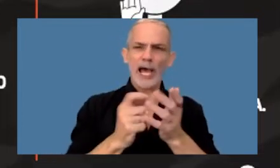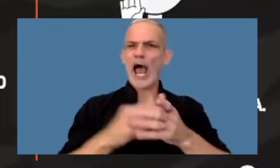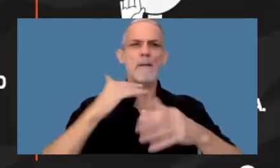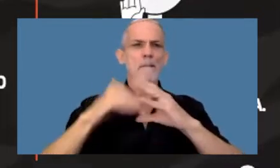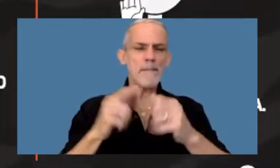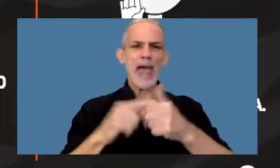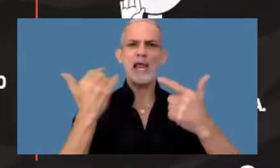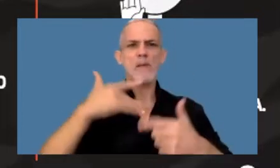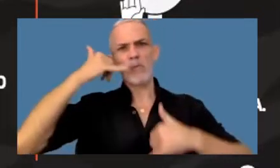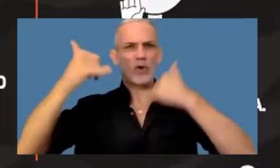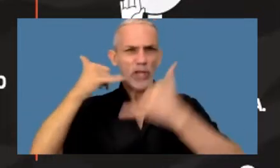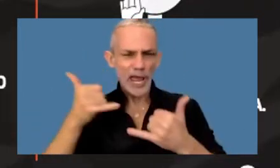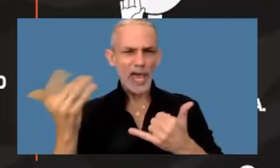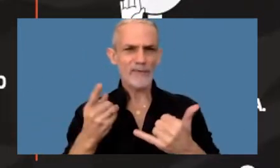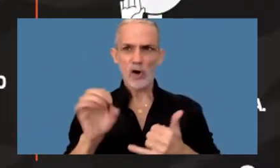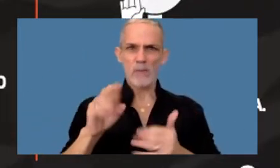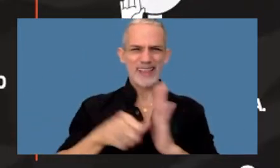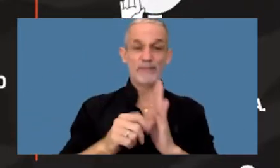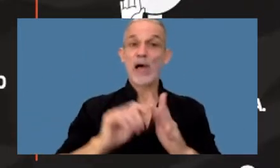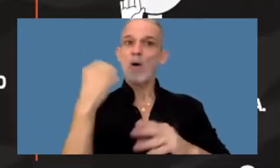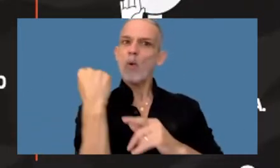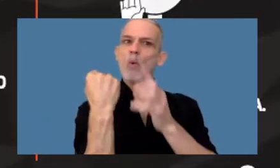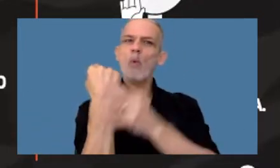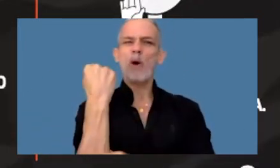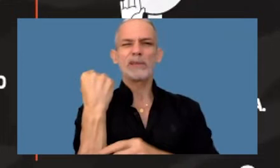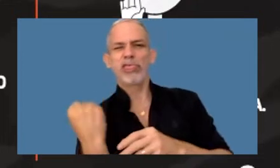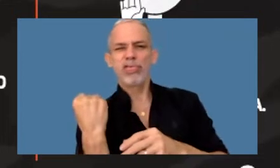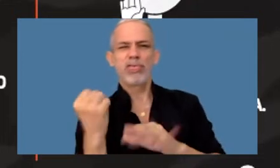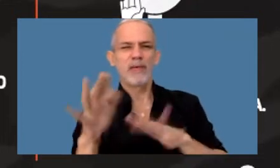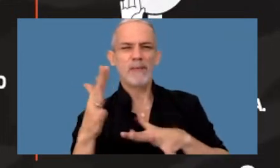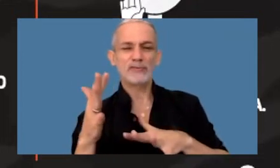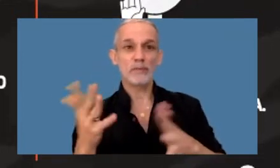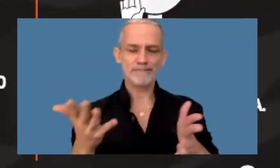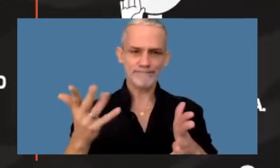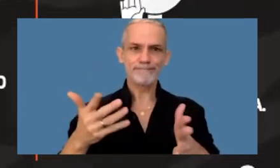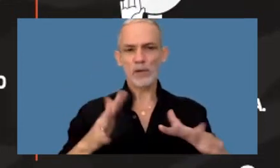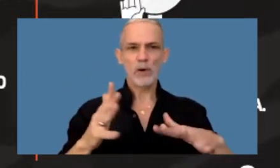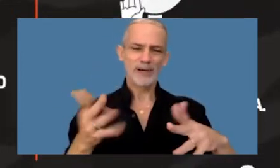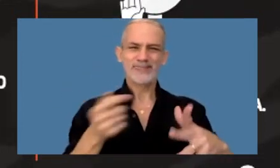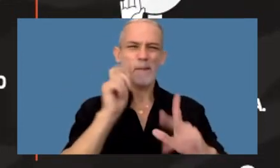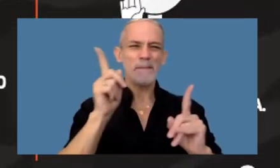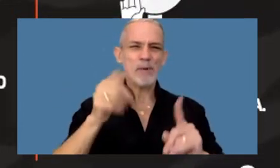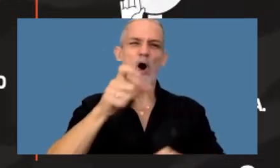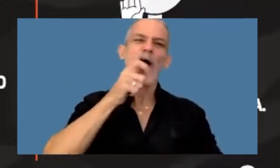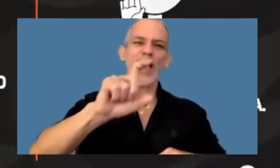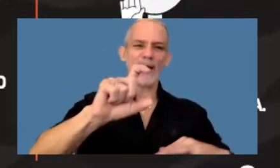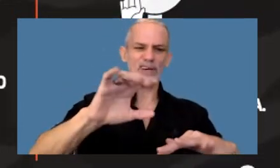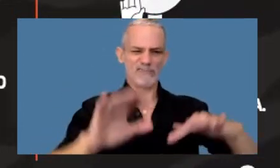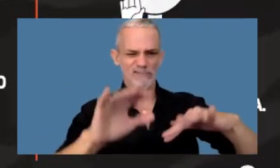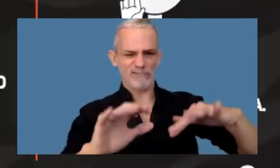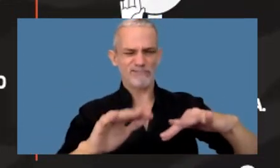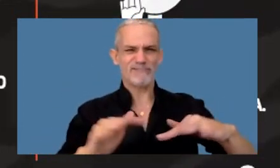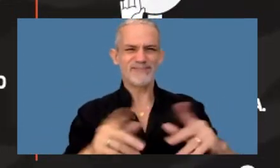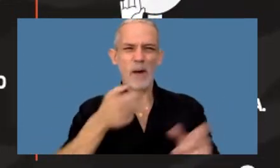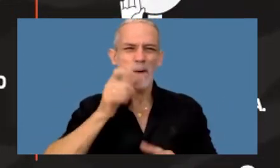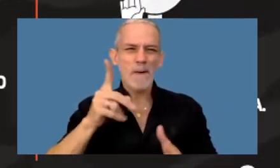hablan por teléfono y la cuarta pata esa enclenque la que nos mueve el café cuando estamos sentados en esa mesa de bar